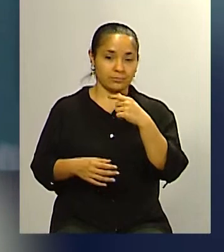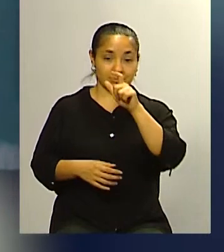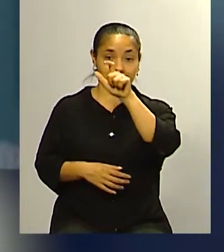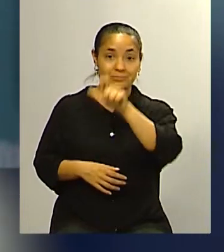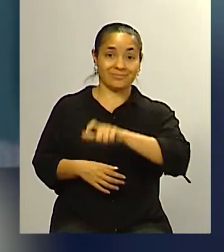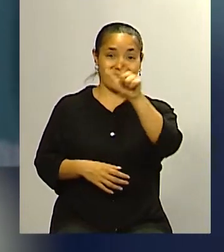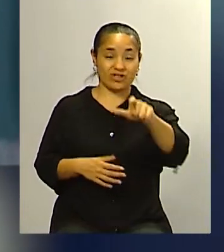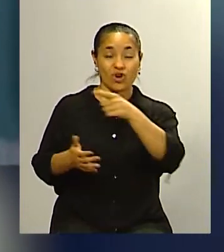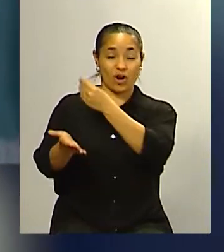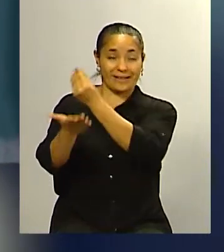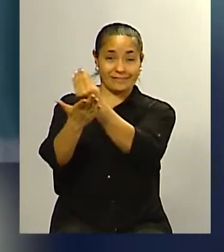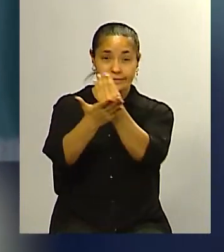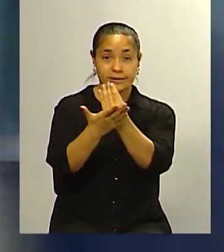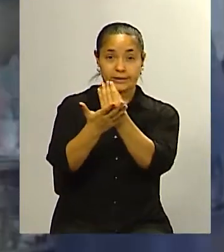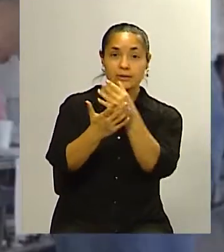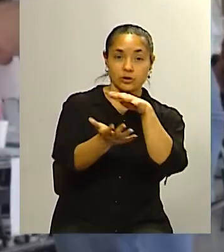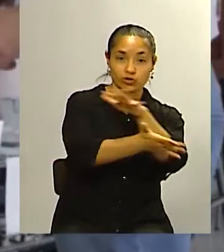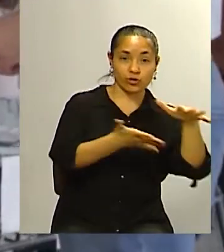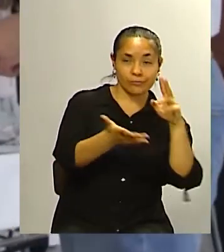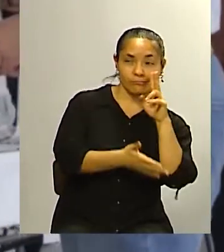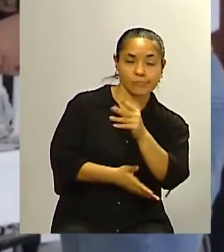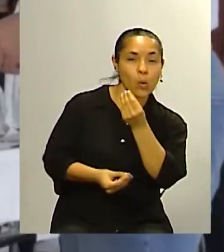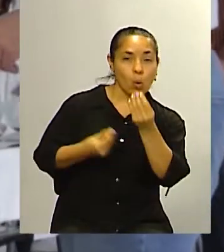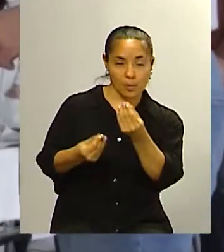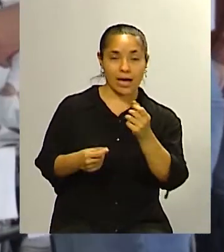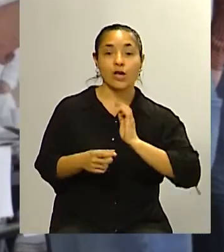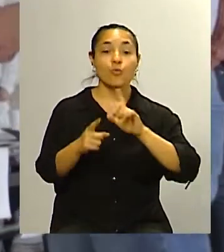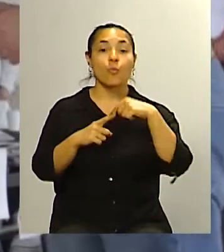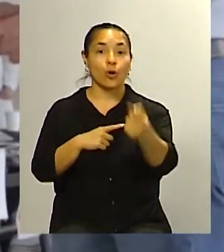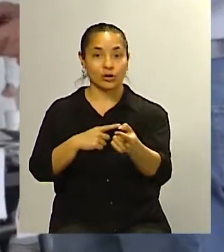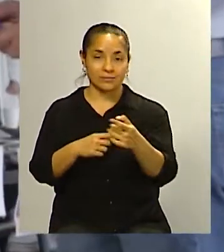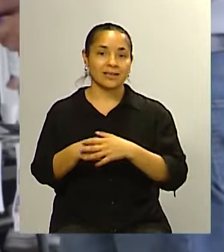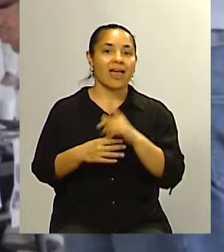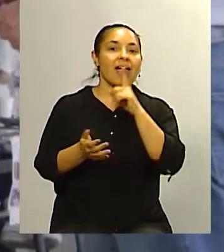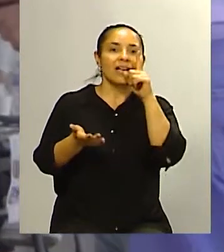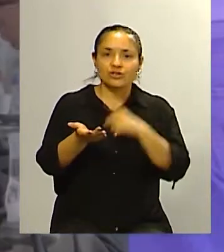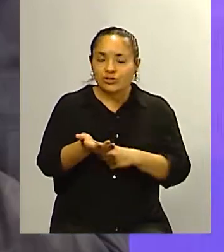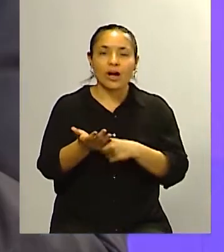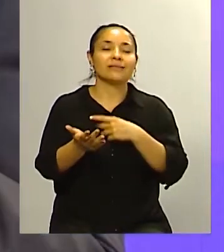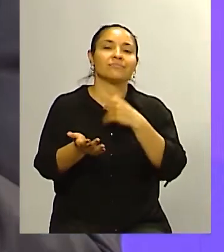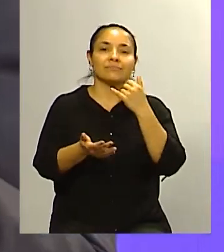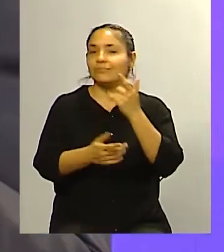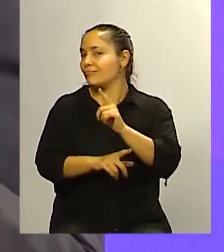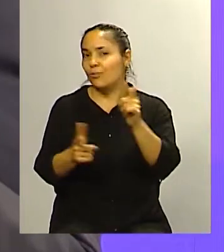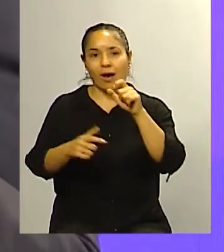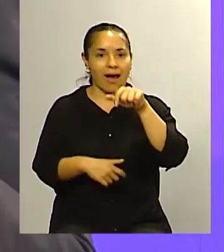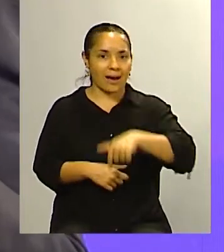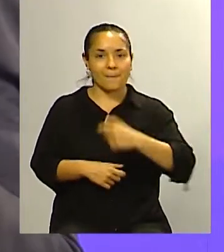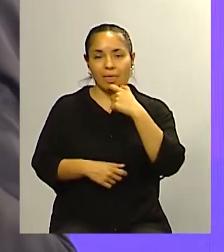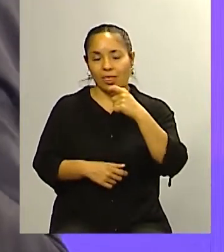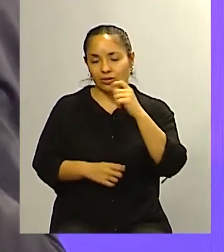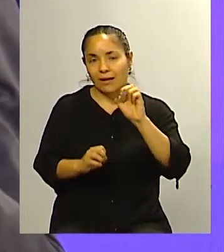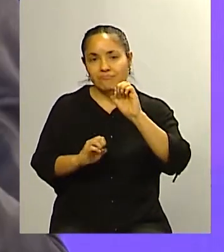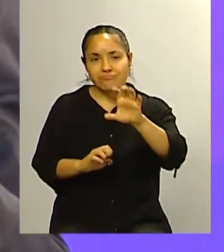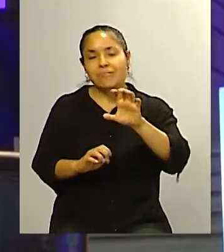hoy se perfilan también como posibles candidatos para el año que viene? porque tampoco hay definiciones digo acá claras en la provincia de Mendoza